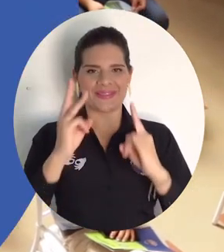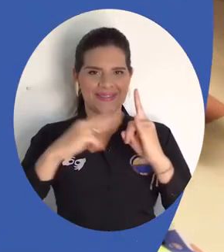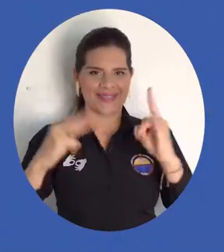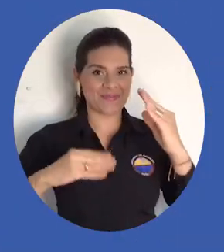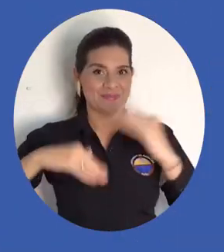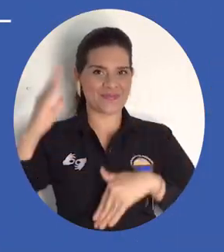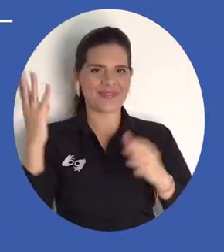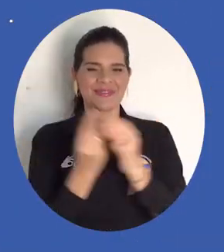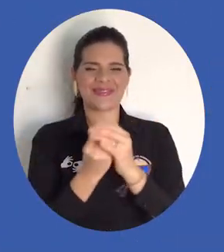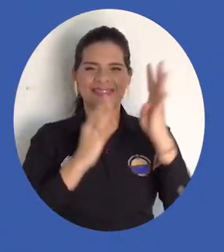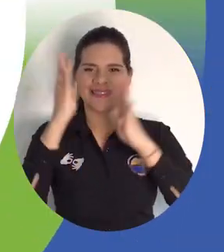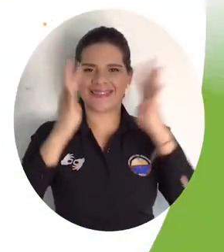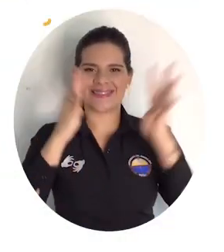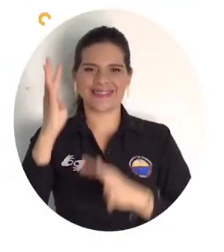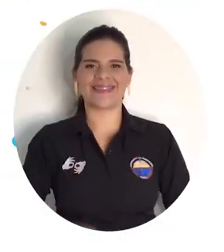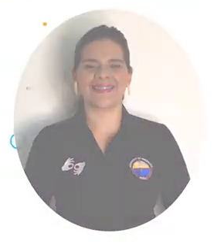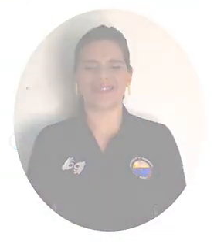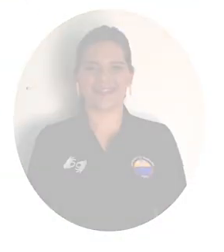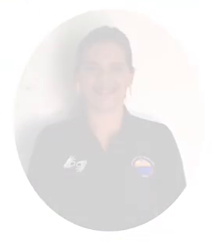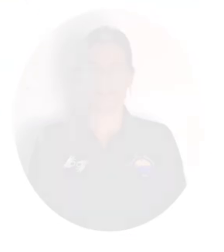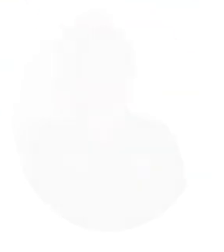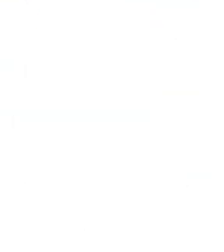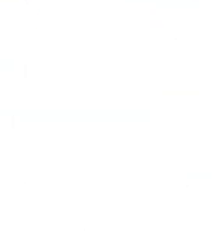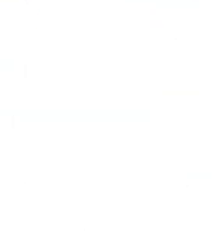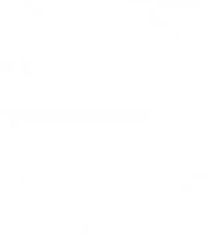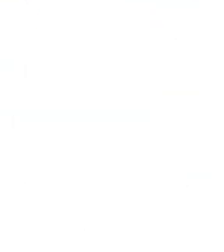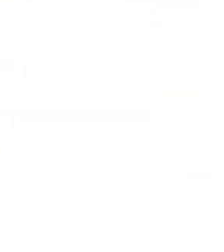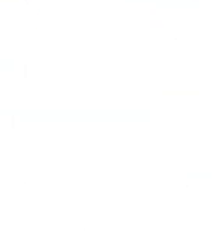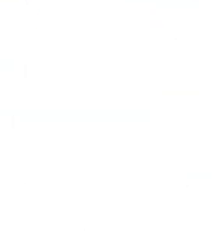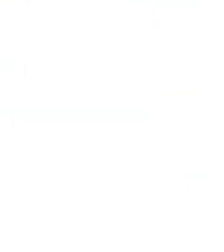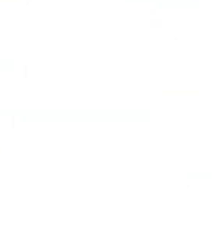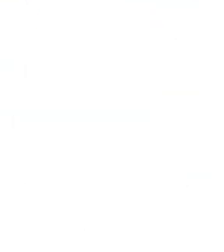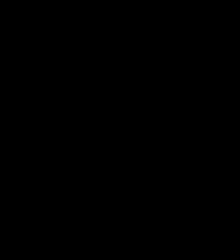Universidad del Magdalena. Aún más influyente e innovadora.